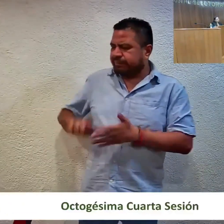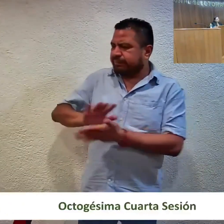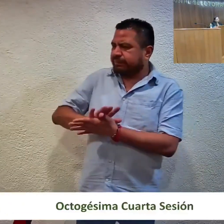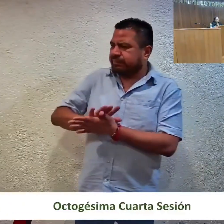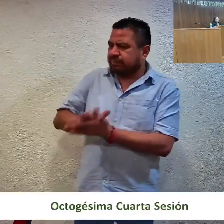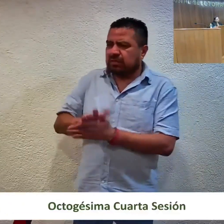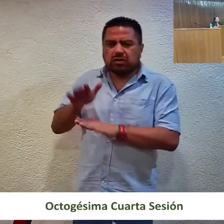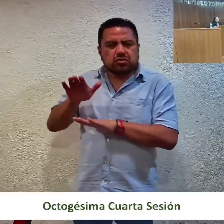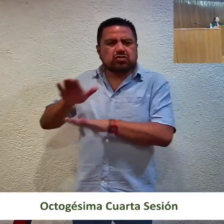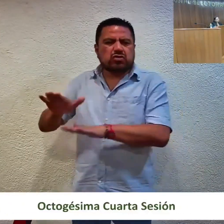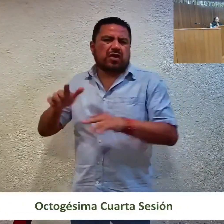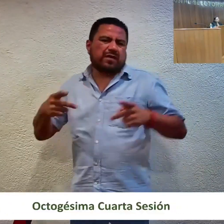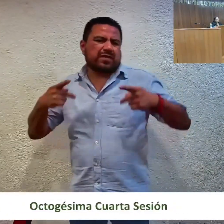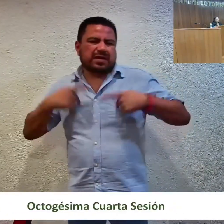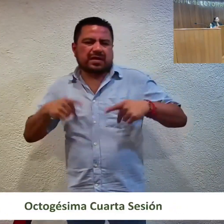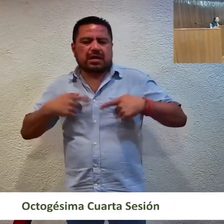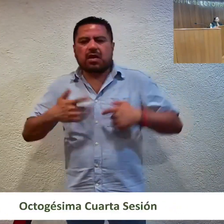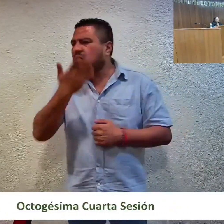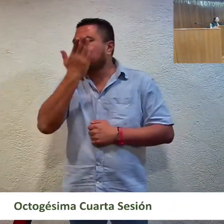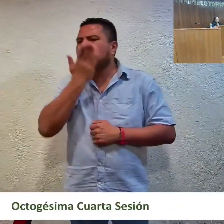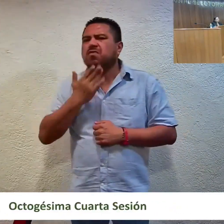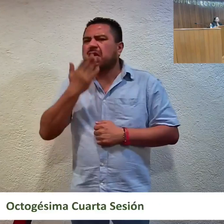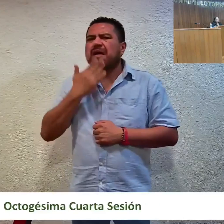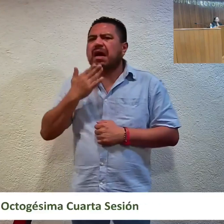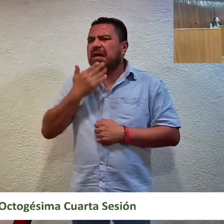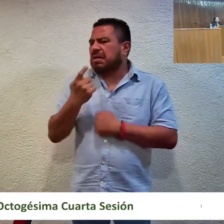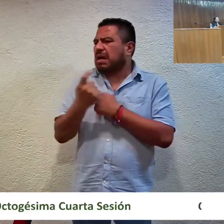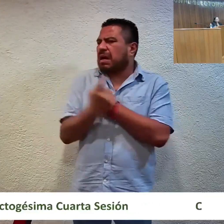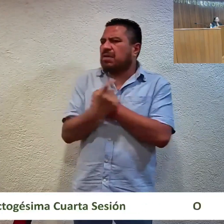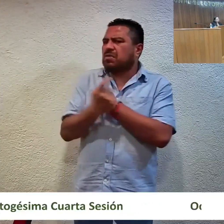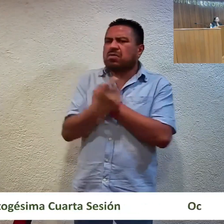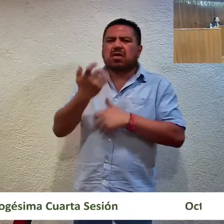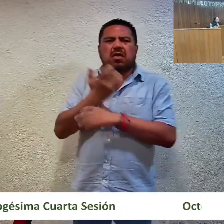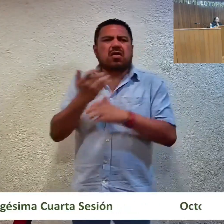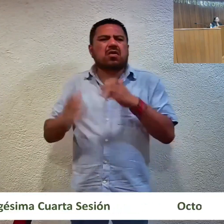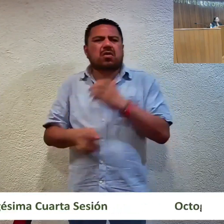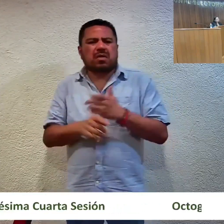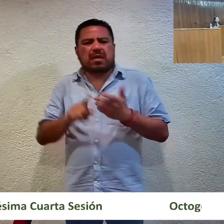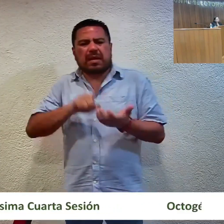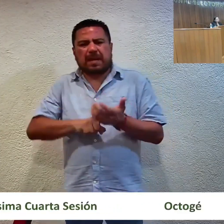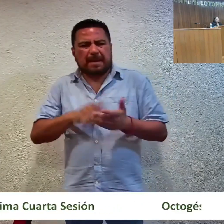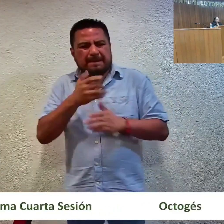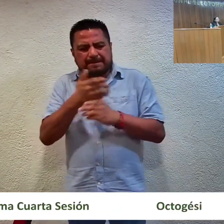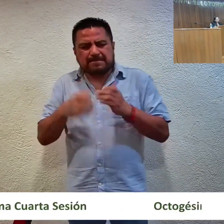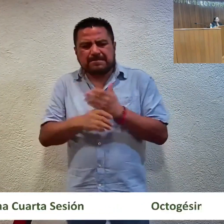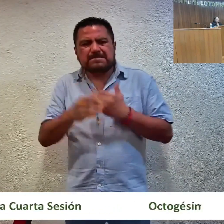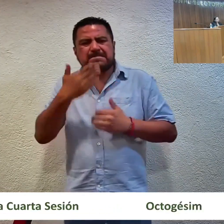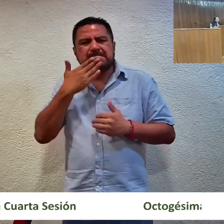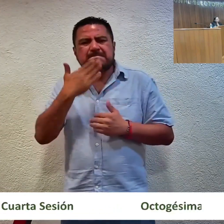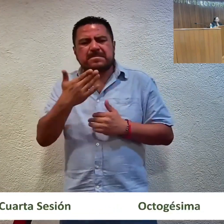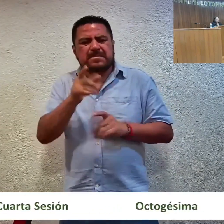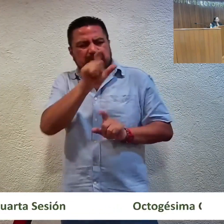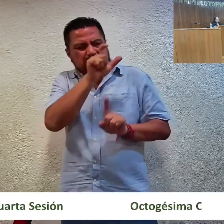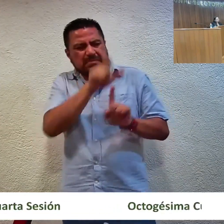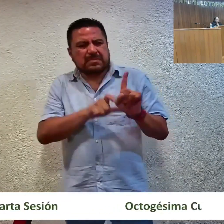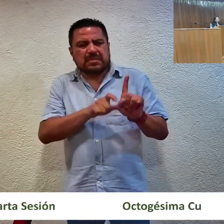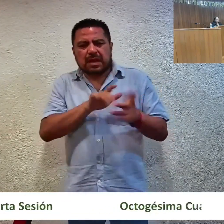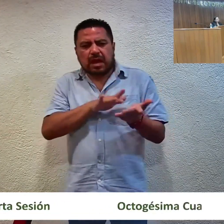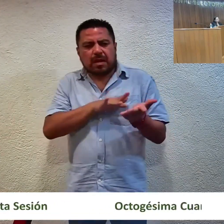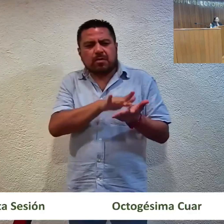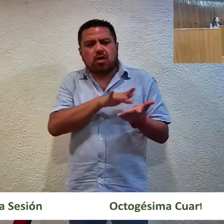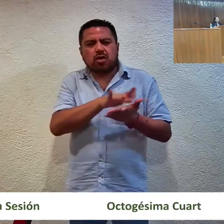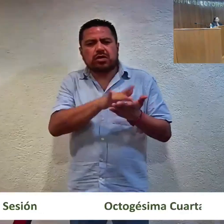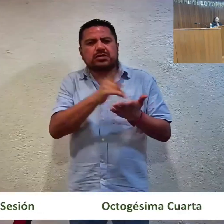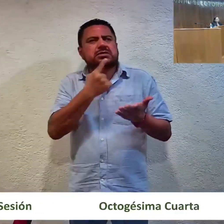sobre las quejosas al no existir en autos algún elemento probatorio que de manera indiciaria o circunstancial apoya las